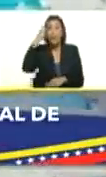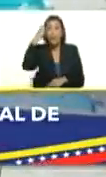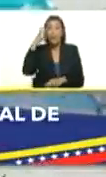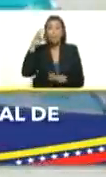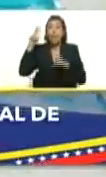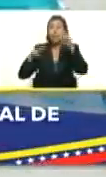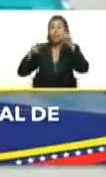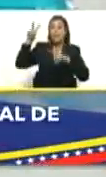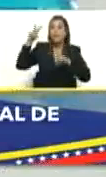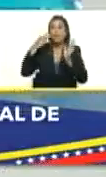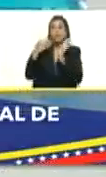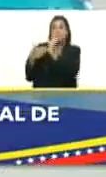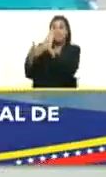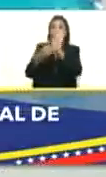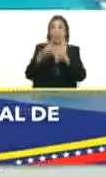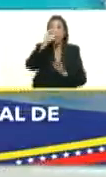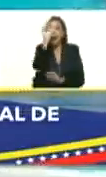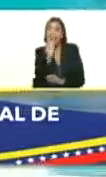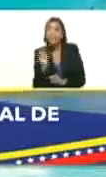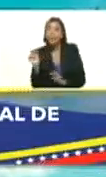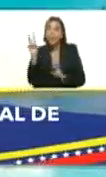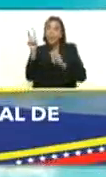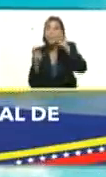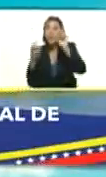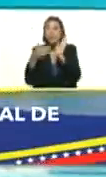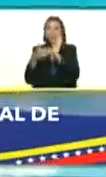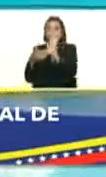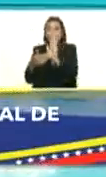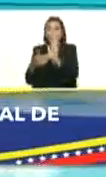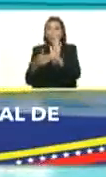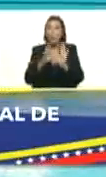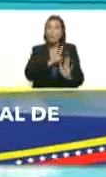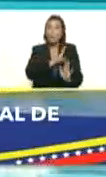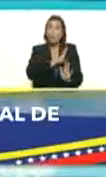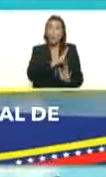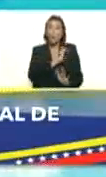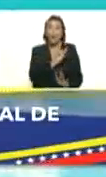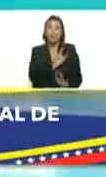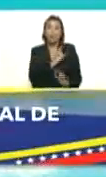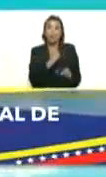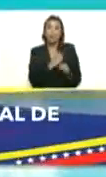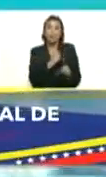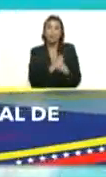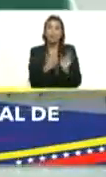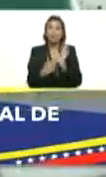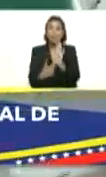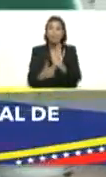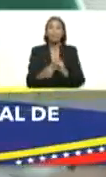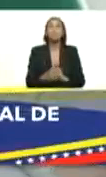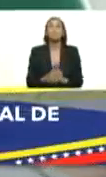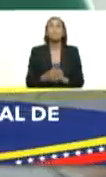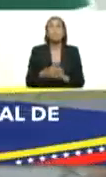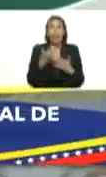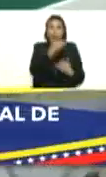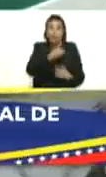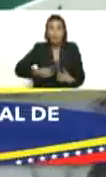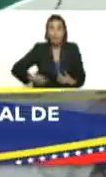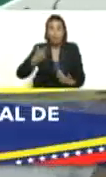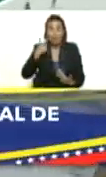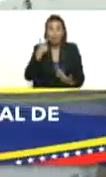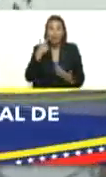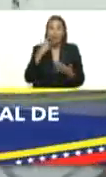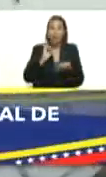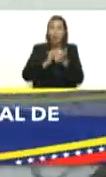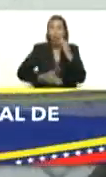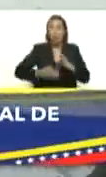exhibición en Venecia hizo exhibición de este extraordinario trabajo que se ha hecho Bueno, presidente, aquí estamos con los